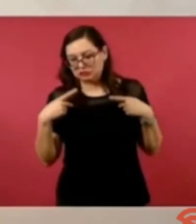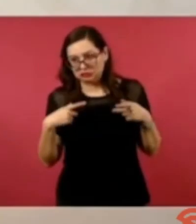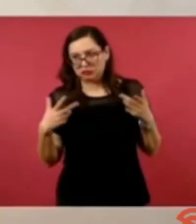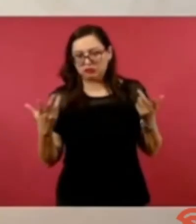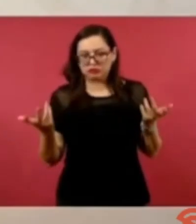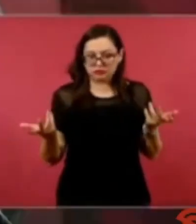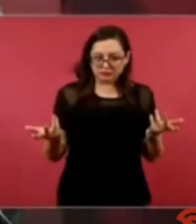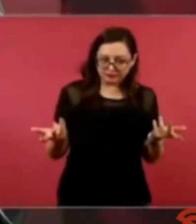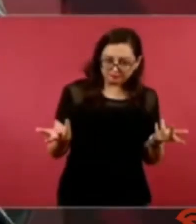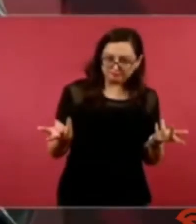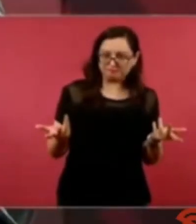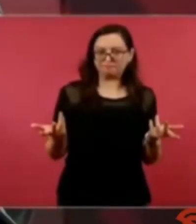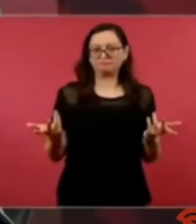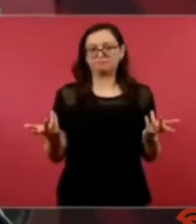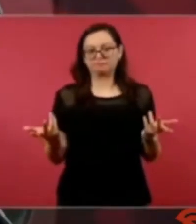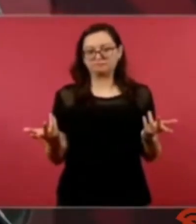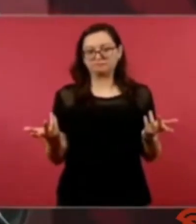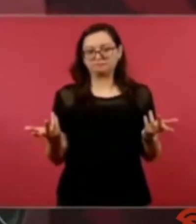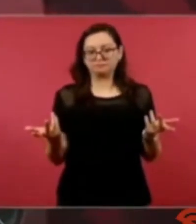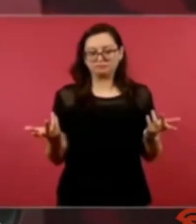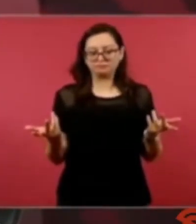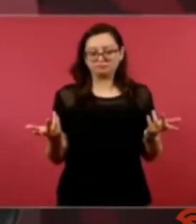una cosa que es